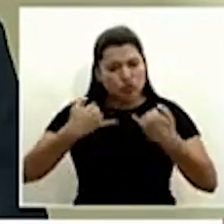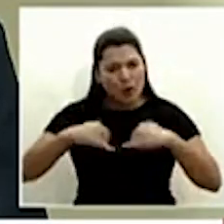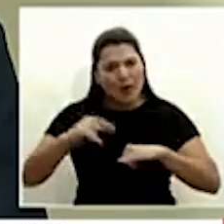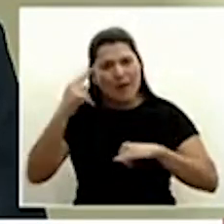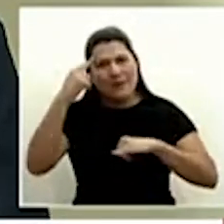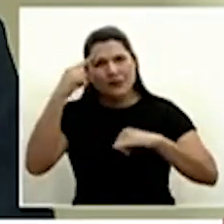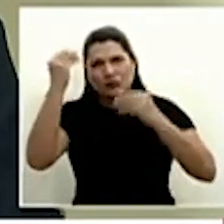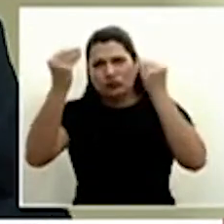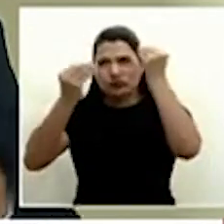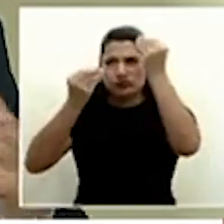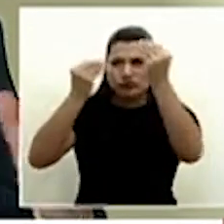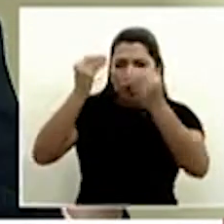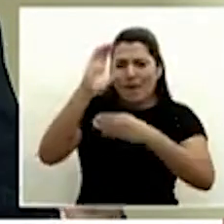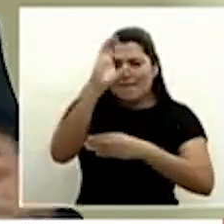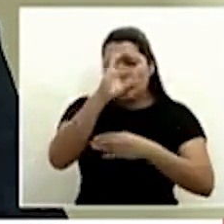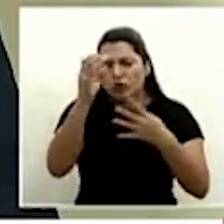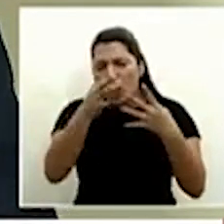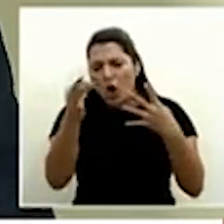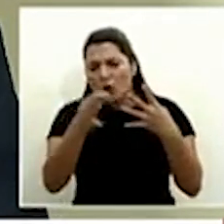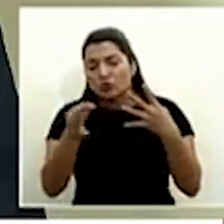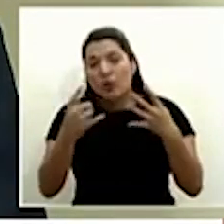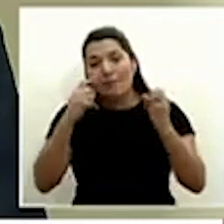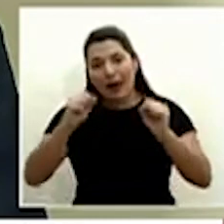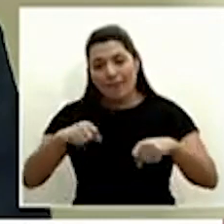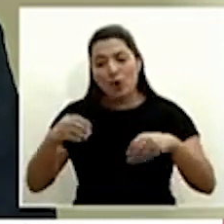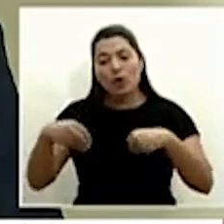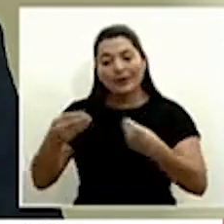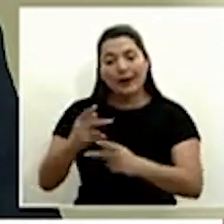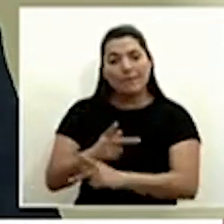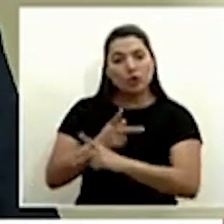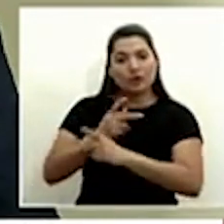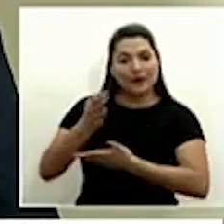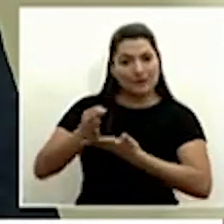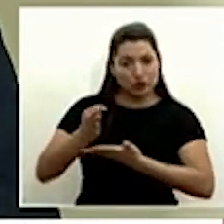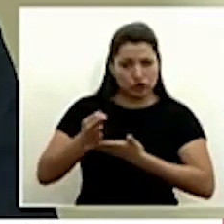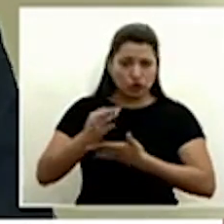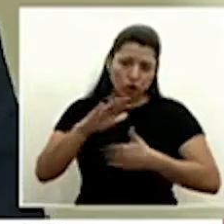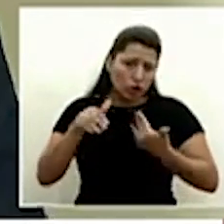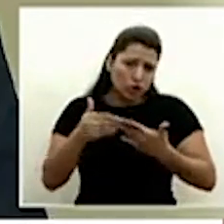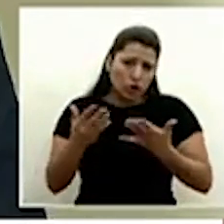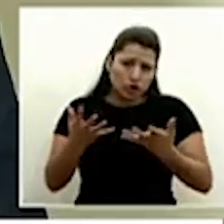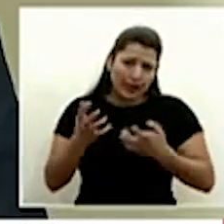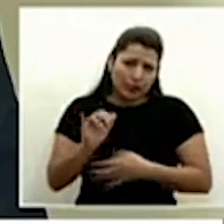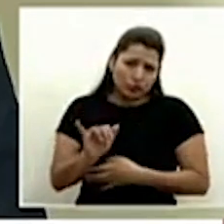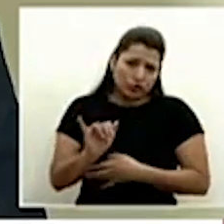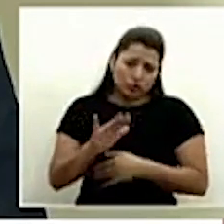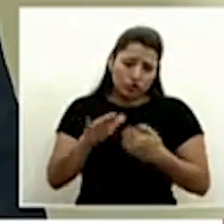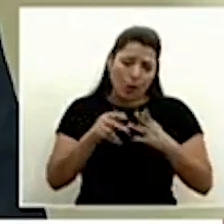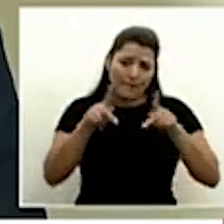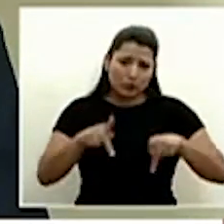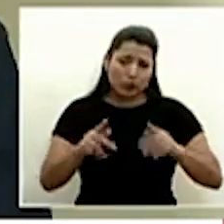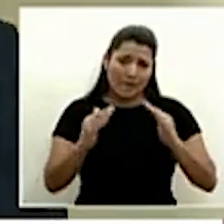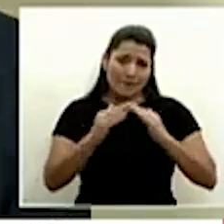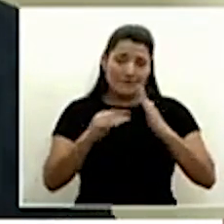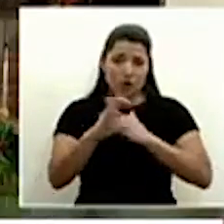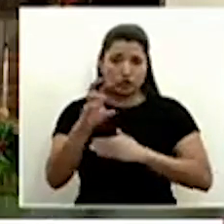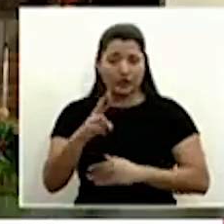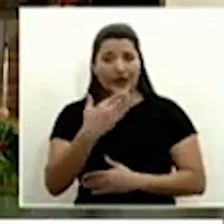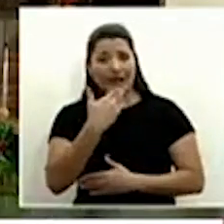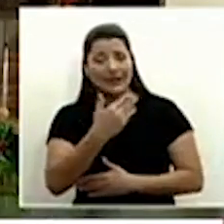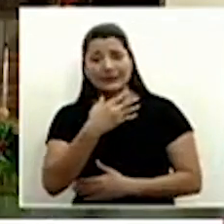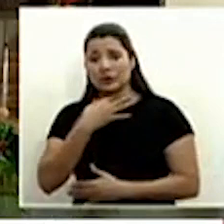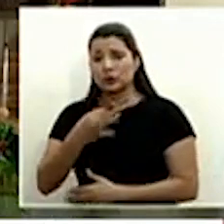alternativas para darle esta protección al sector fronterizo que yo creo que queremos todos los que vivimos en este país muchísimas gracias